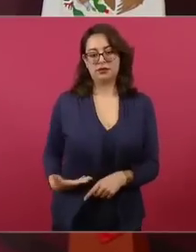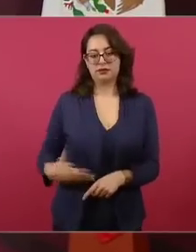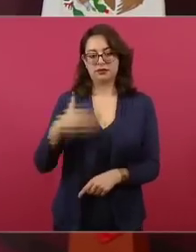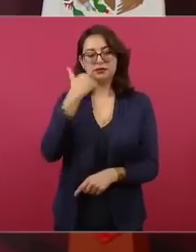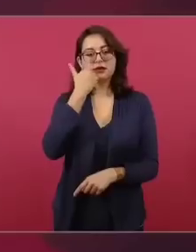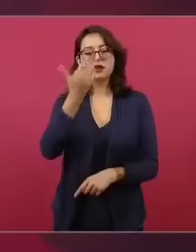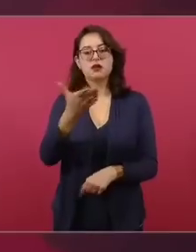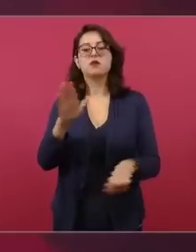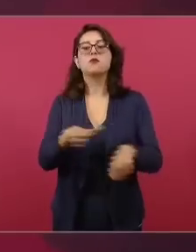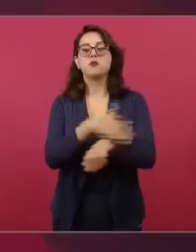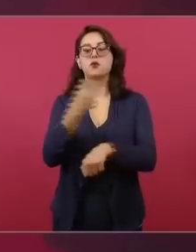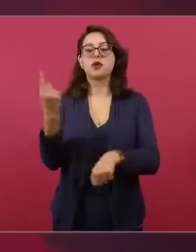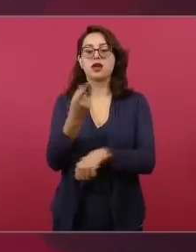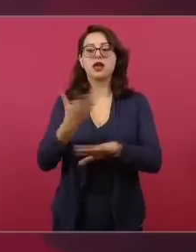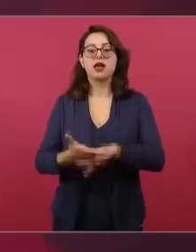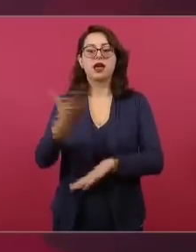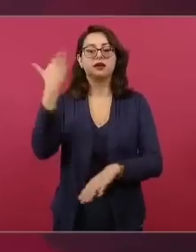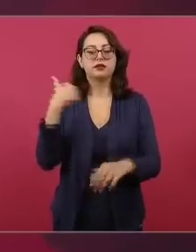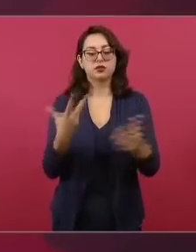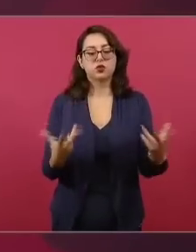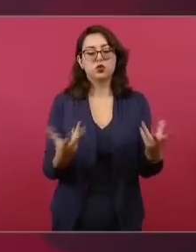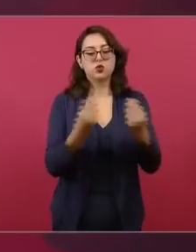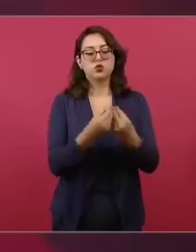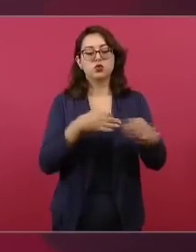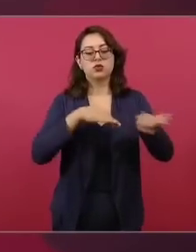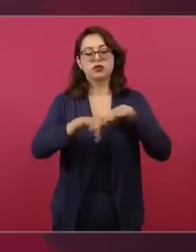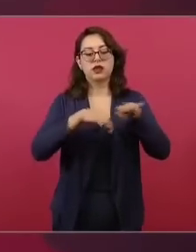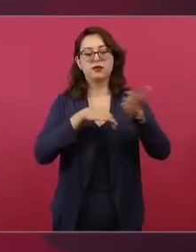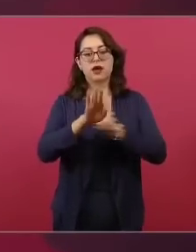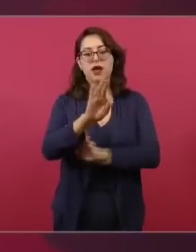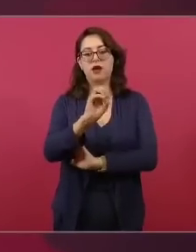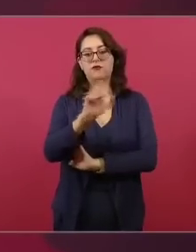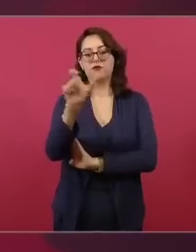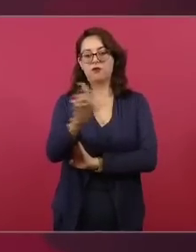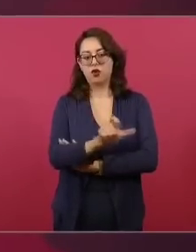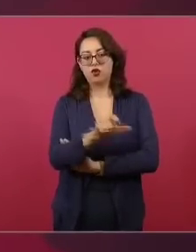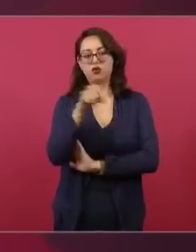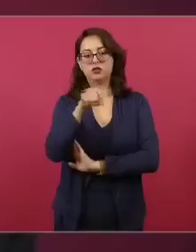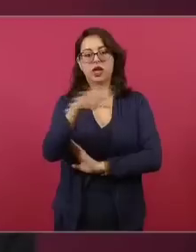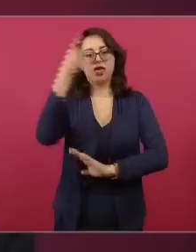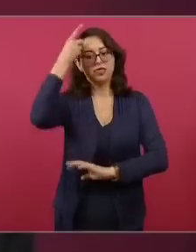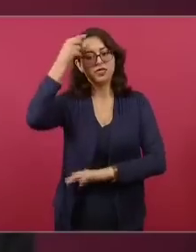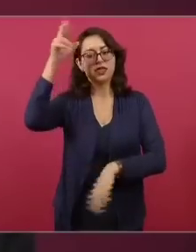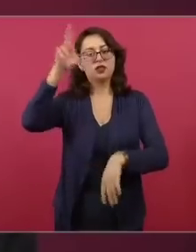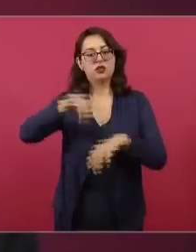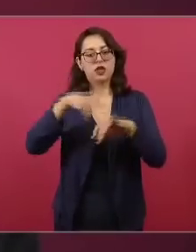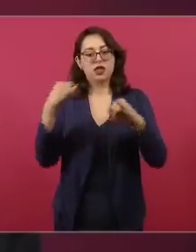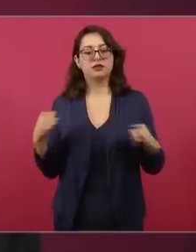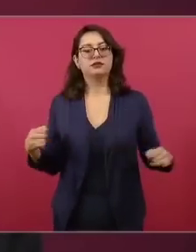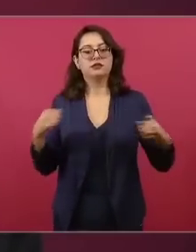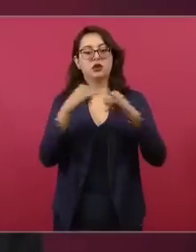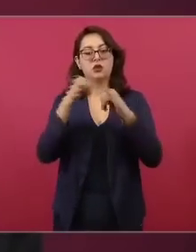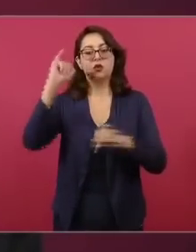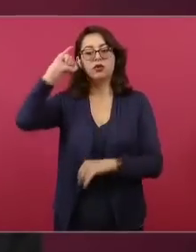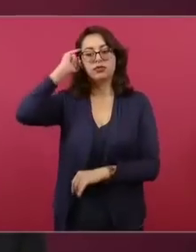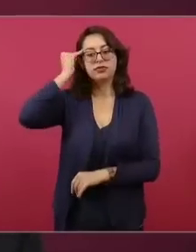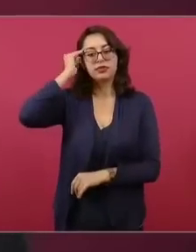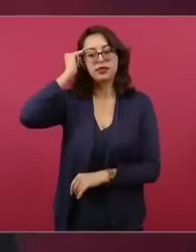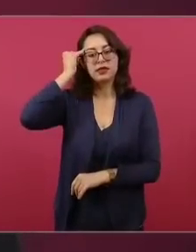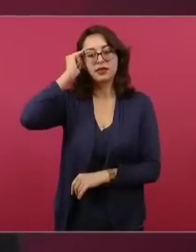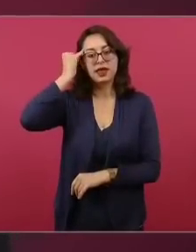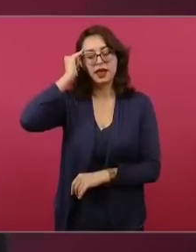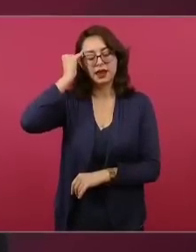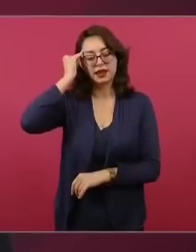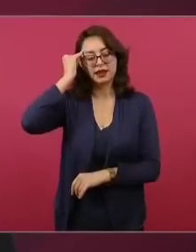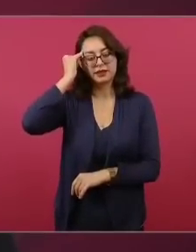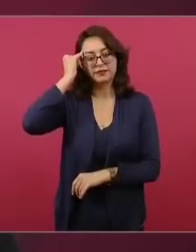Instituto Indigenista y